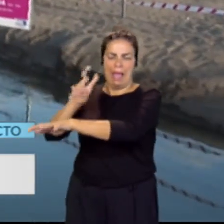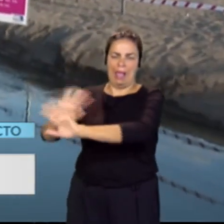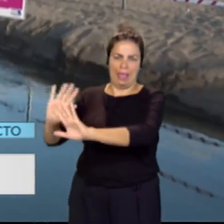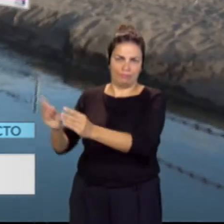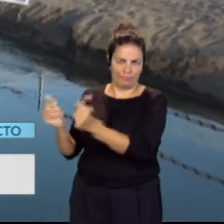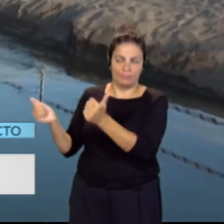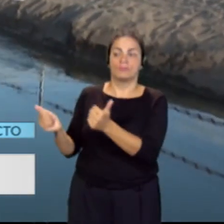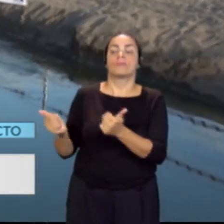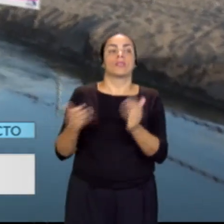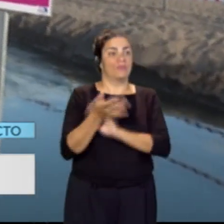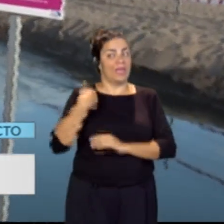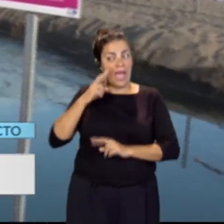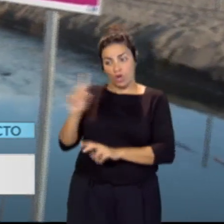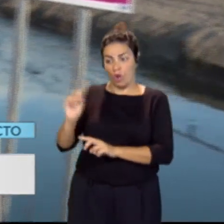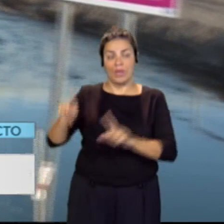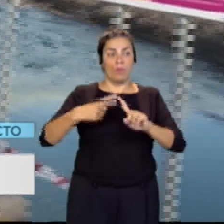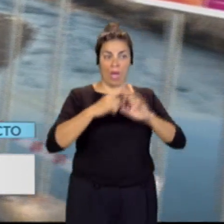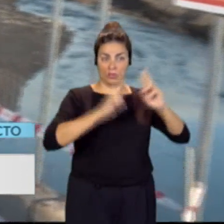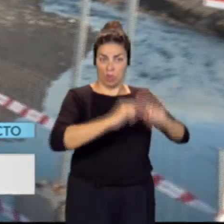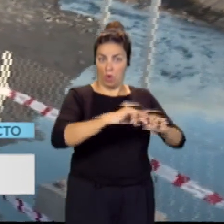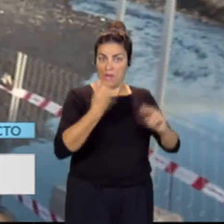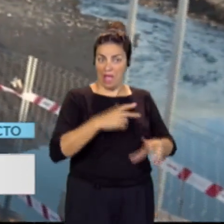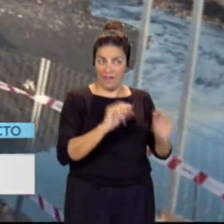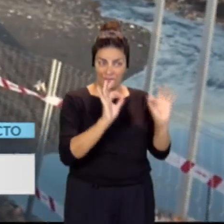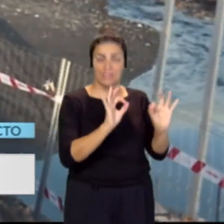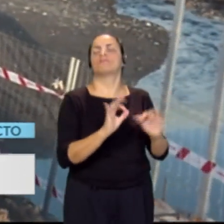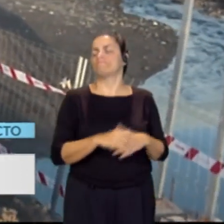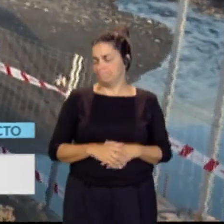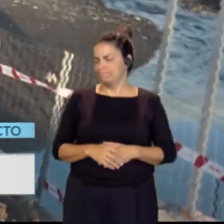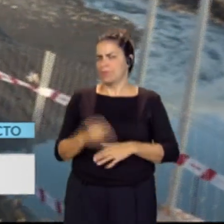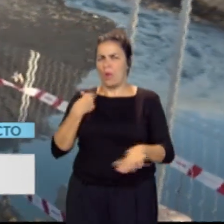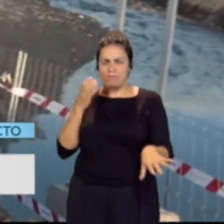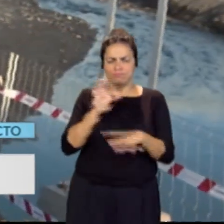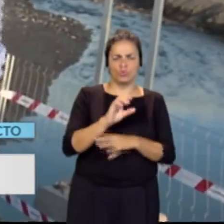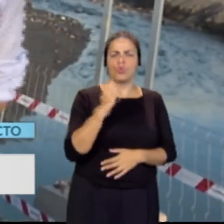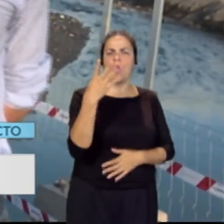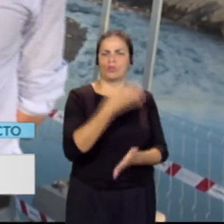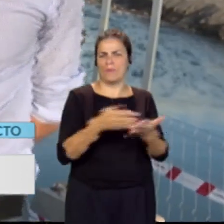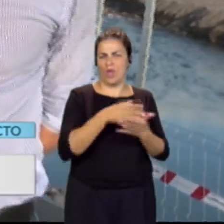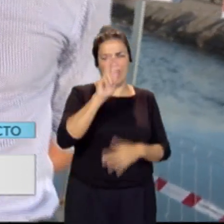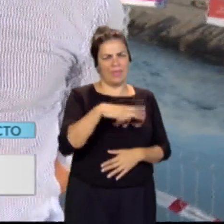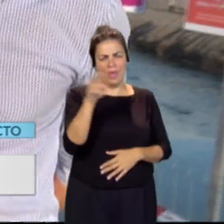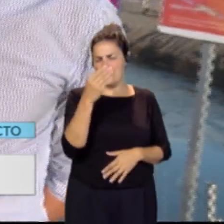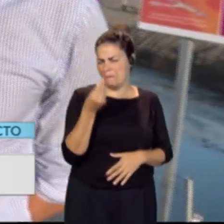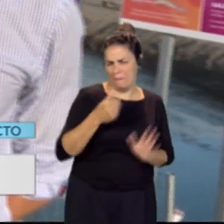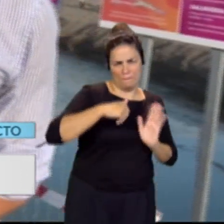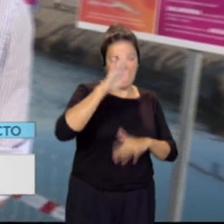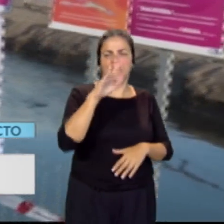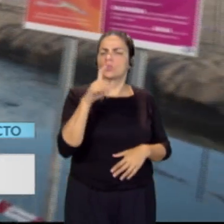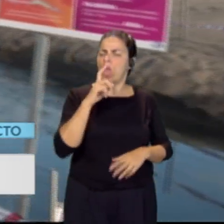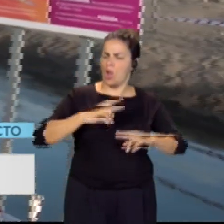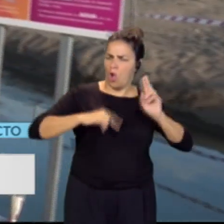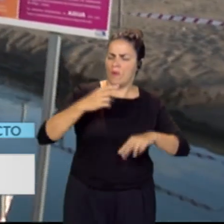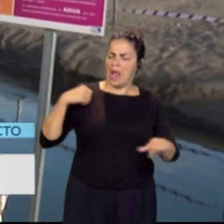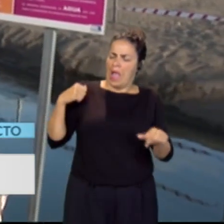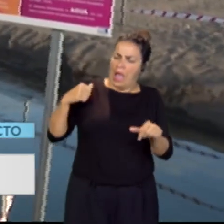finalizada esa obra de semisario, ¿cierto? Efectivamente. La inversión ha sido de más de 4 millones de euros, ha sido una obra larga y tediosa, pero ya estamos